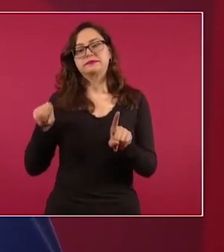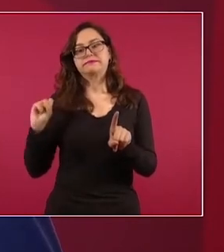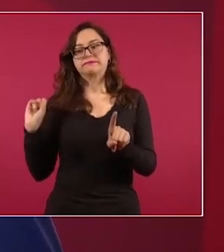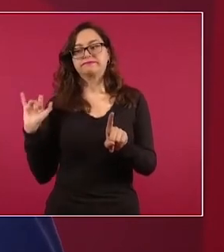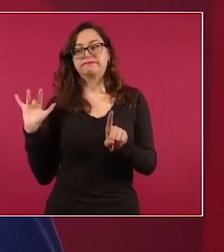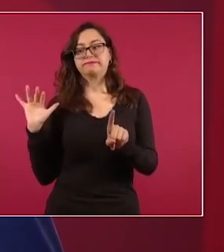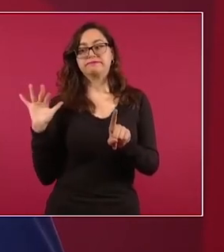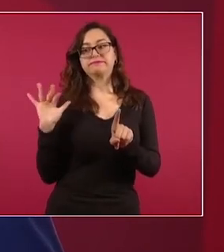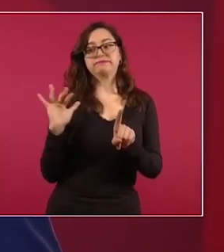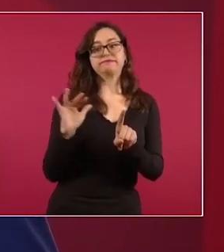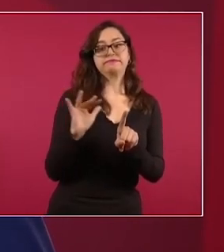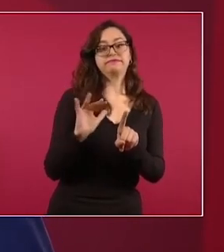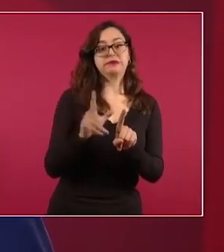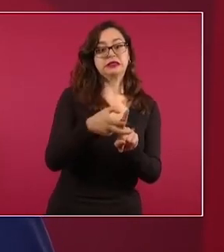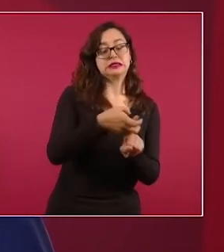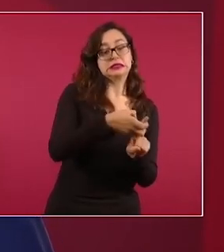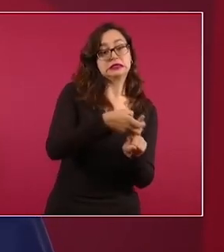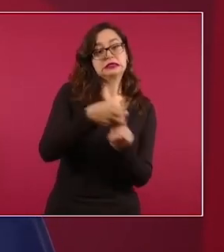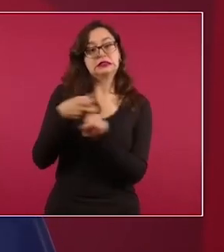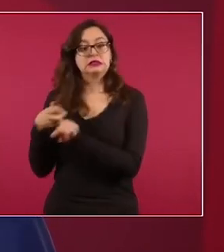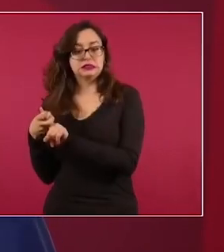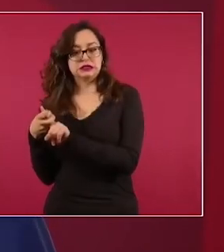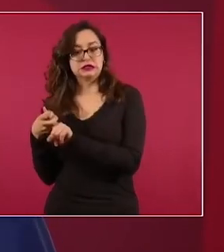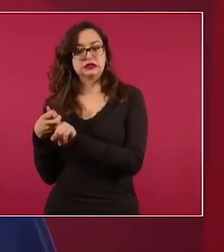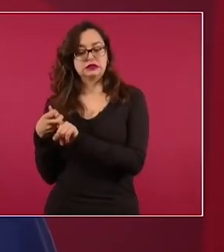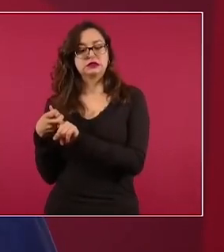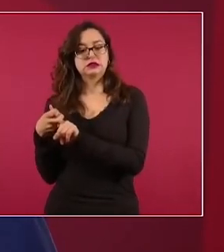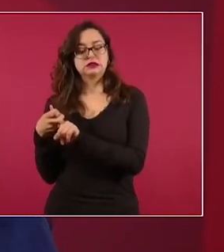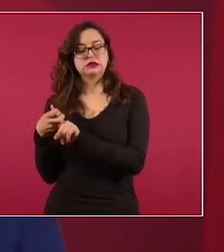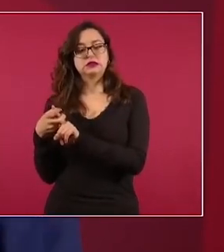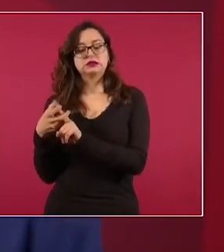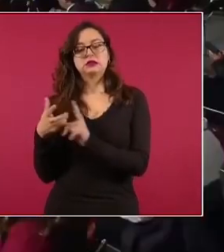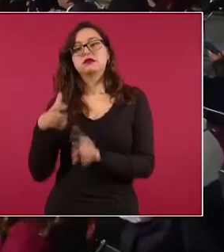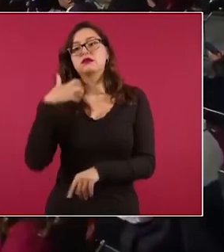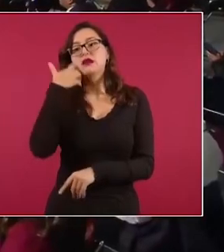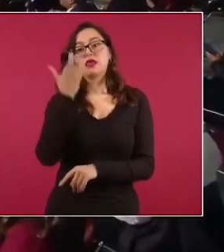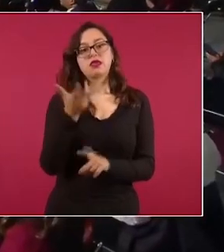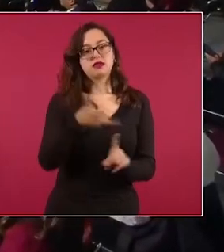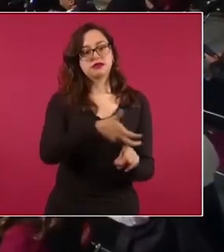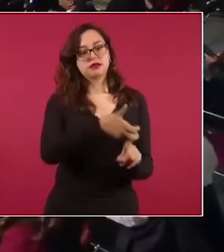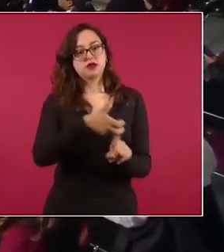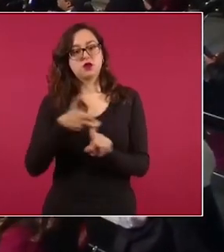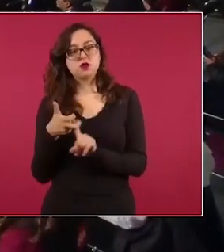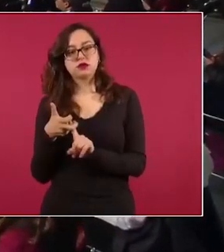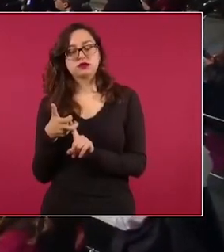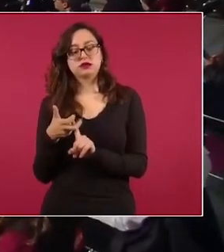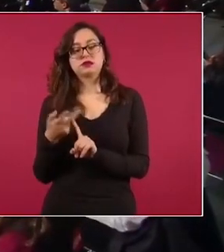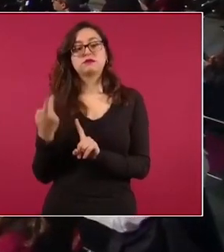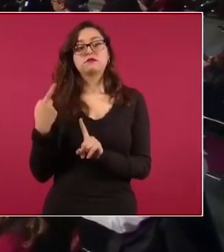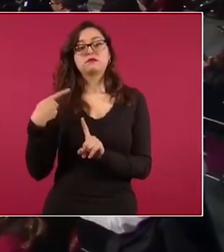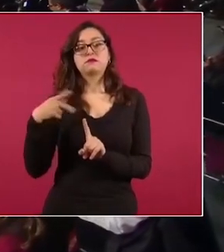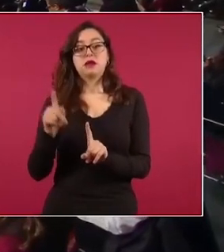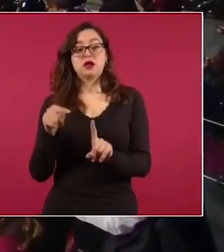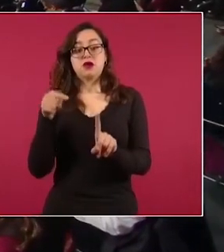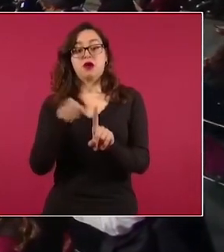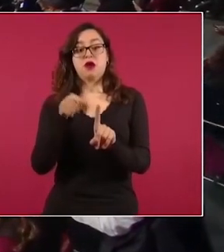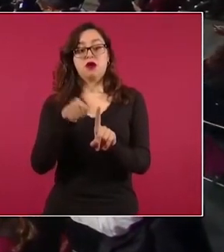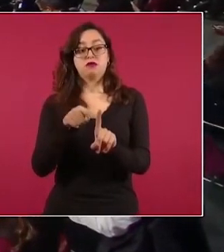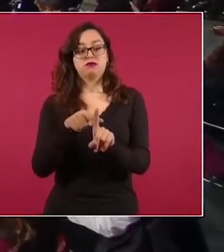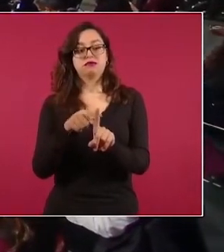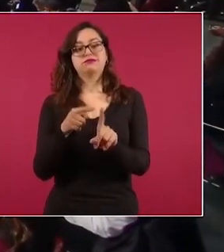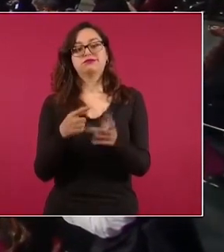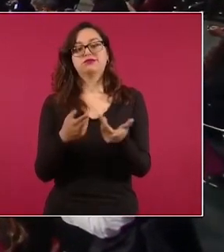¿cómo se les llama?, custodios,